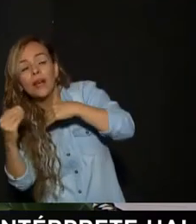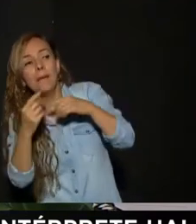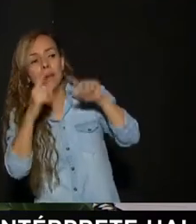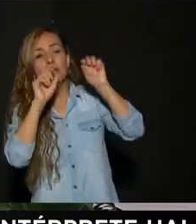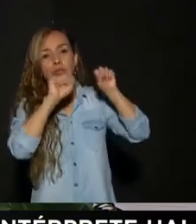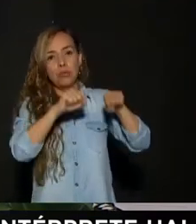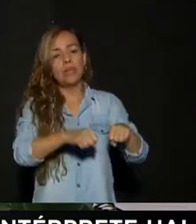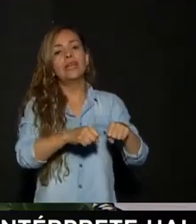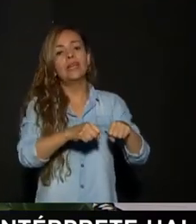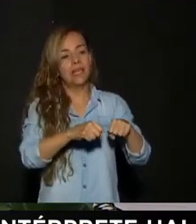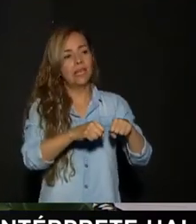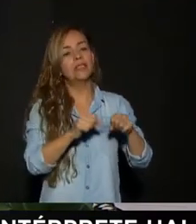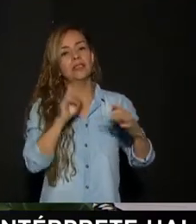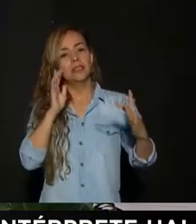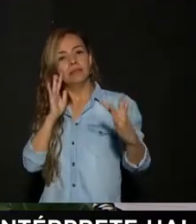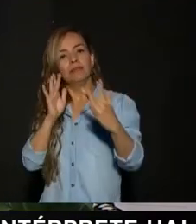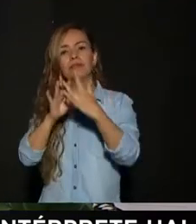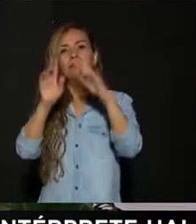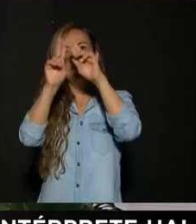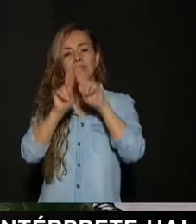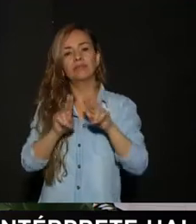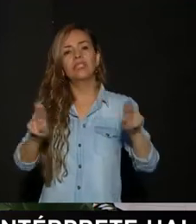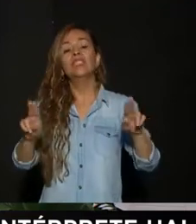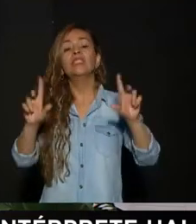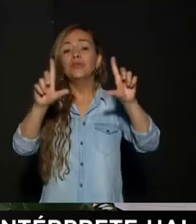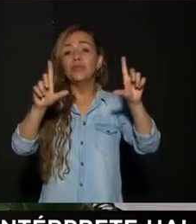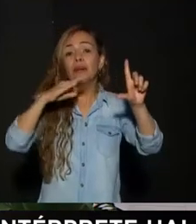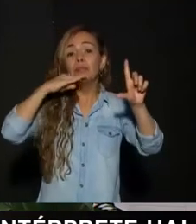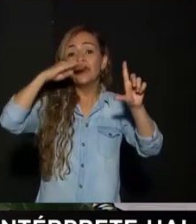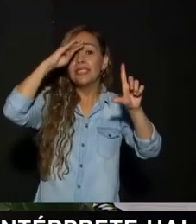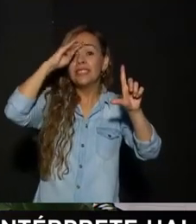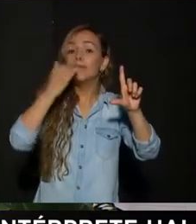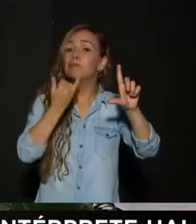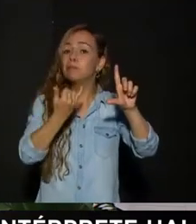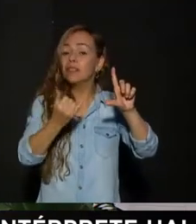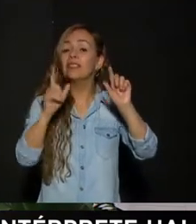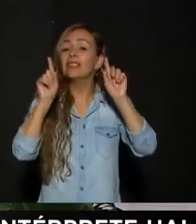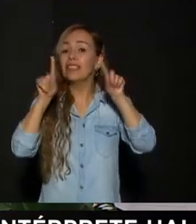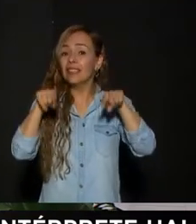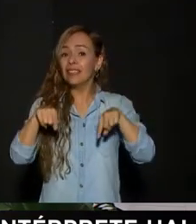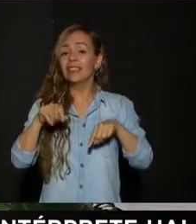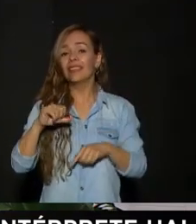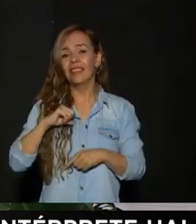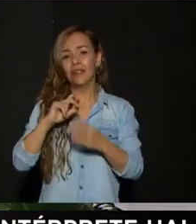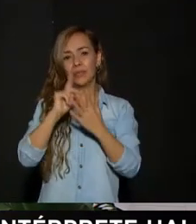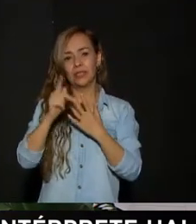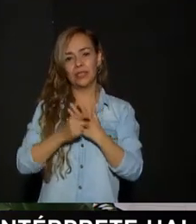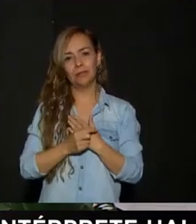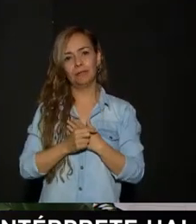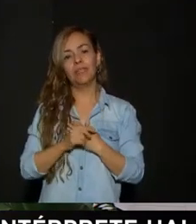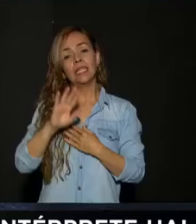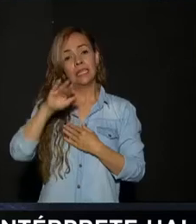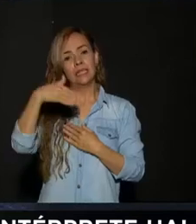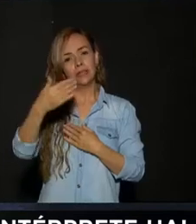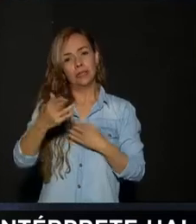pueden Estar pues conectados A través de la red Entonces a través Del canal Telemedellín Ahí tienen este programa Los dejo entonces Para que nos vamos A unos mensajes